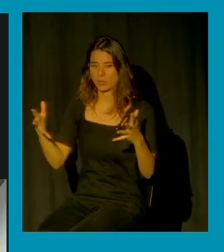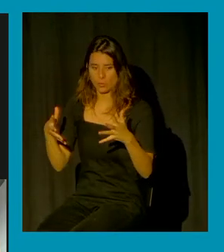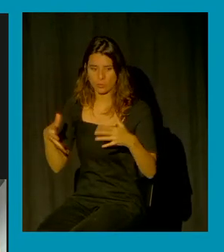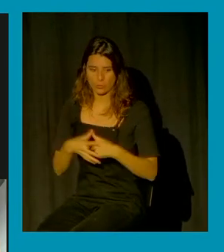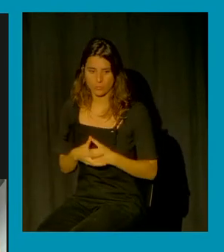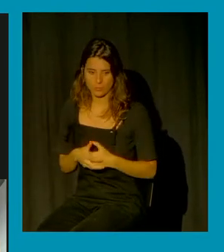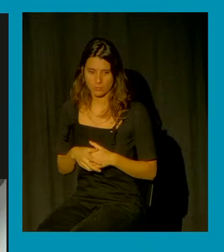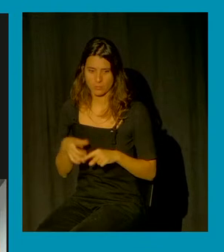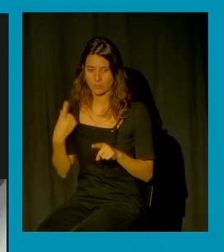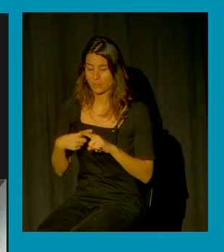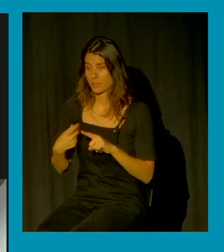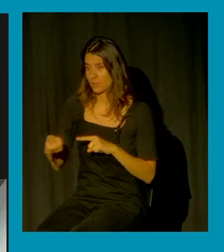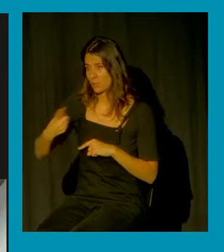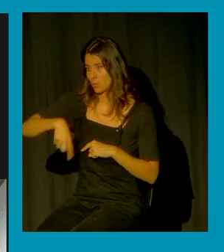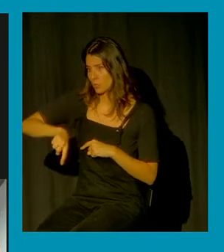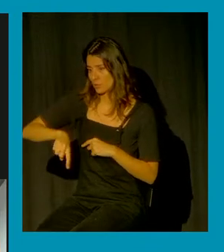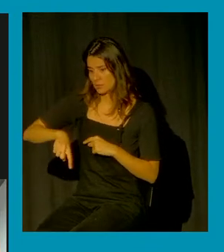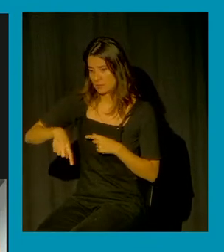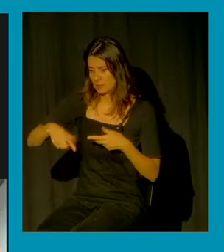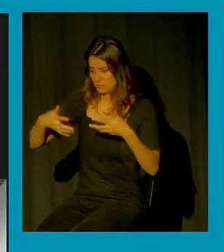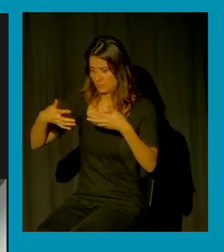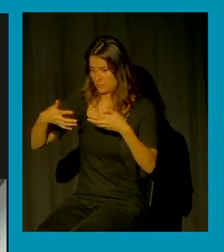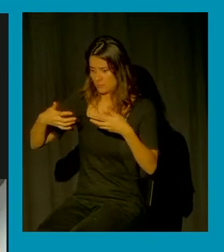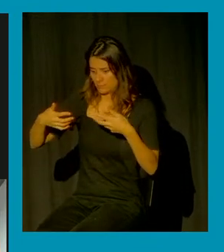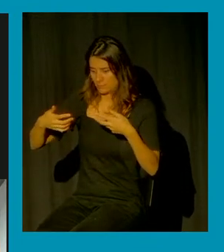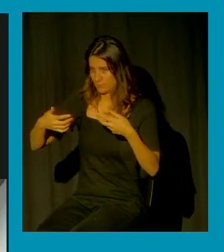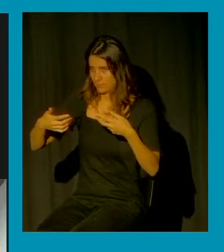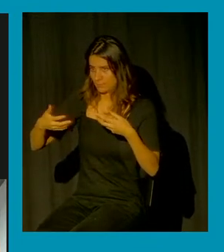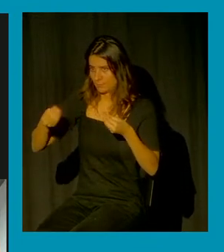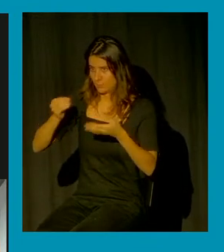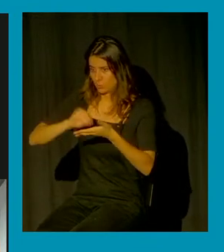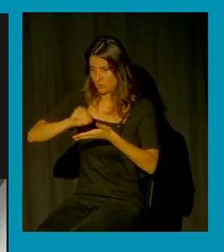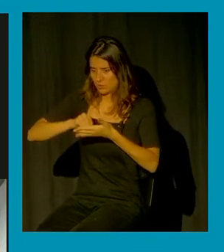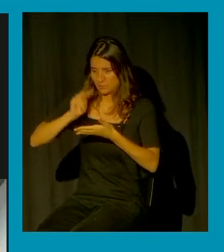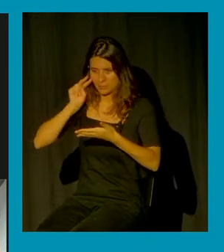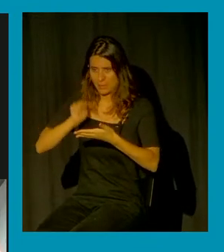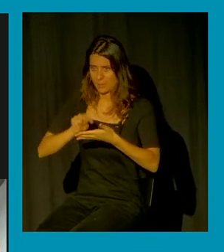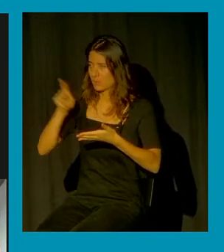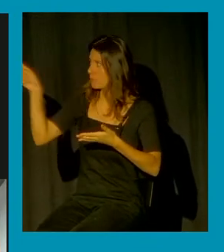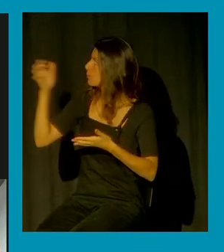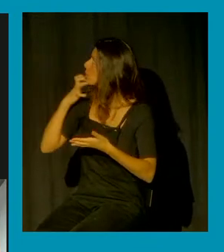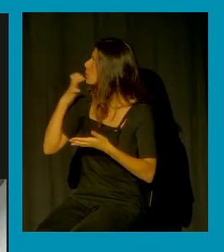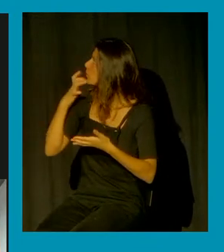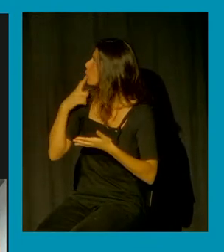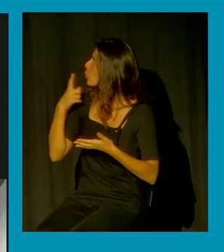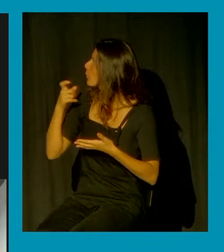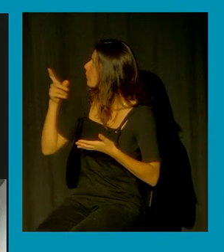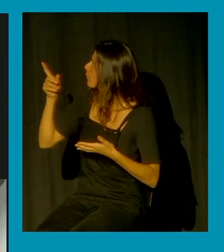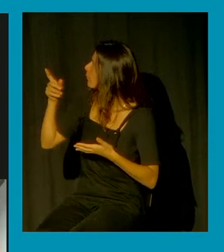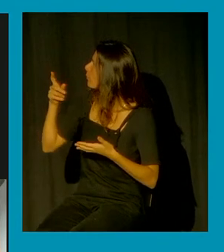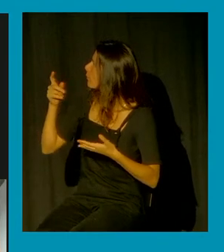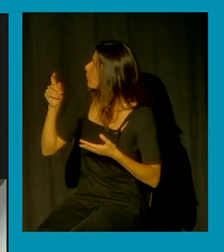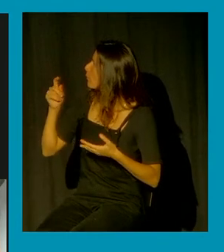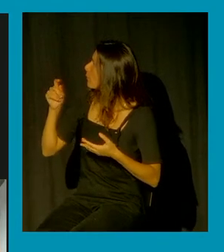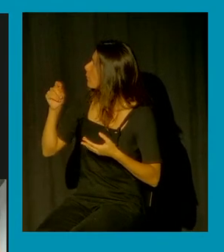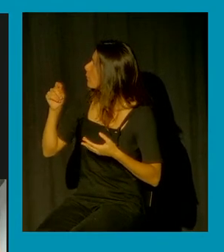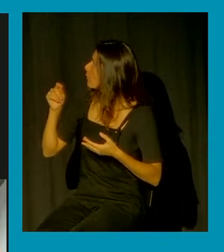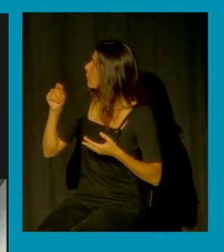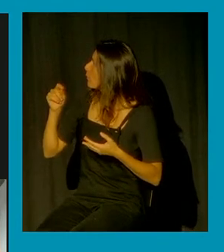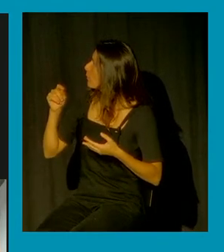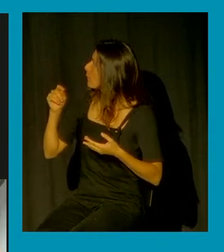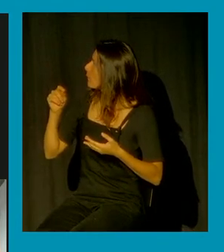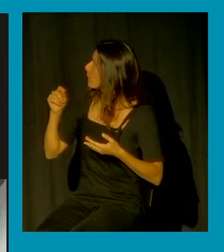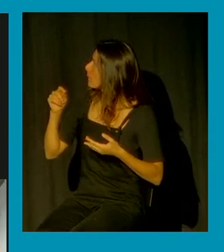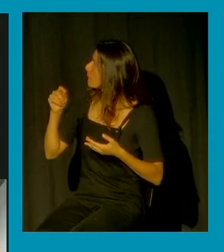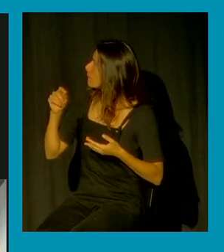nos vemos obligadas a leer este tipo de comentarios como la que hace Aramburon a quien ¿no? se le tiene como en aprecio por ser